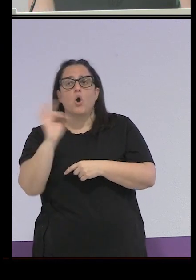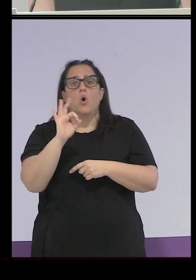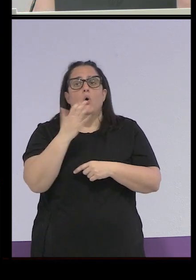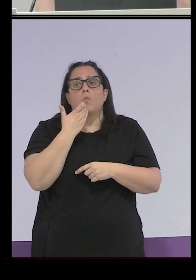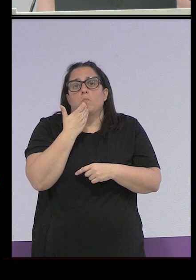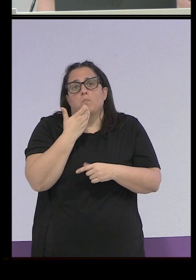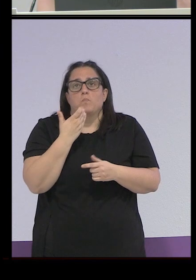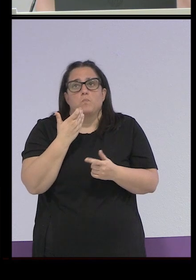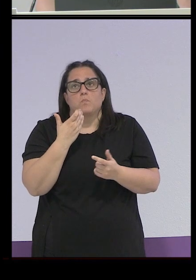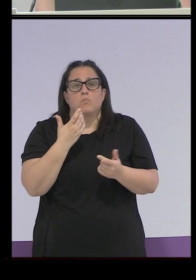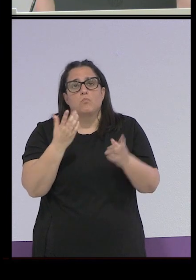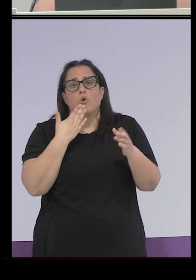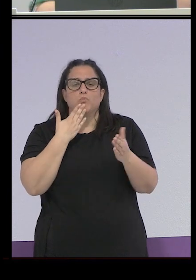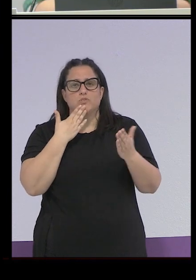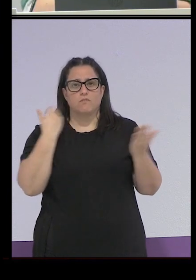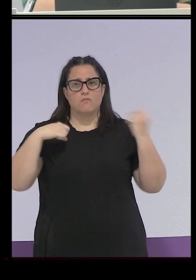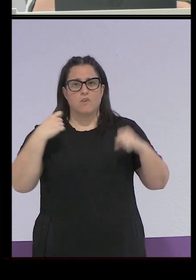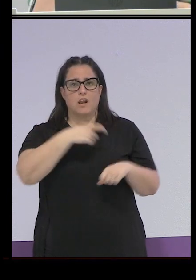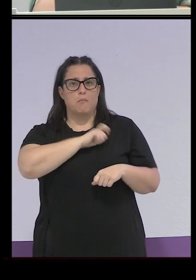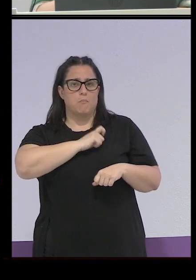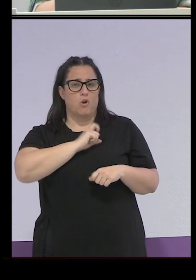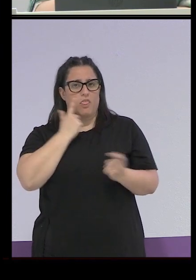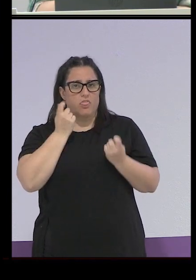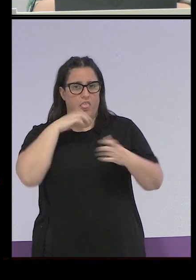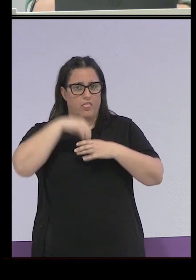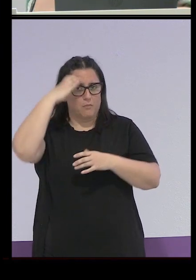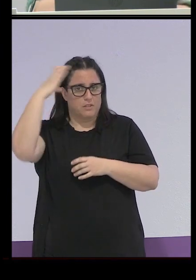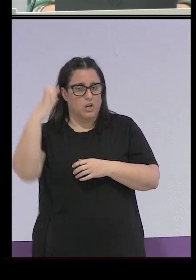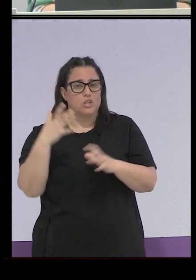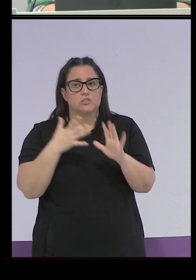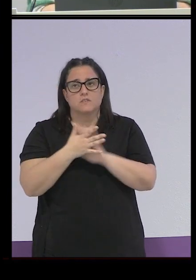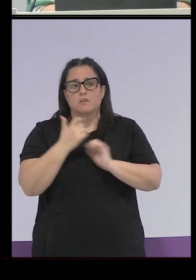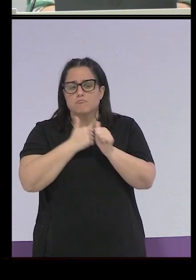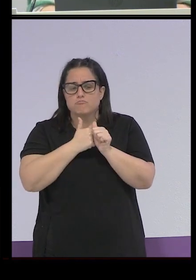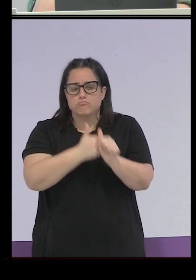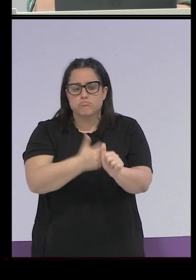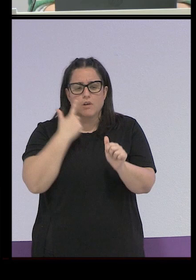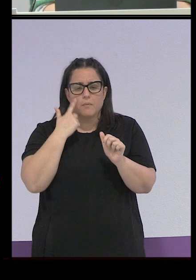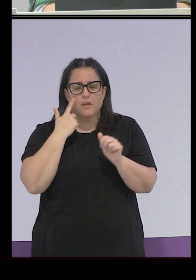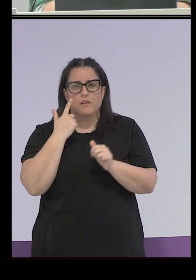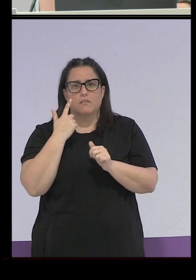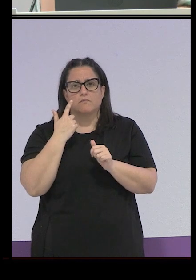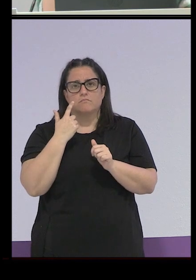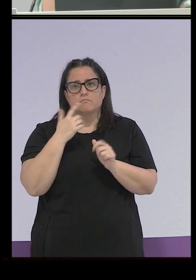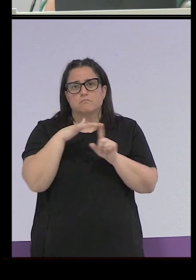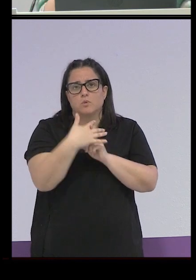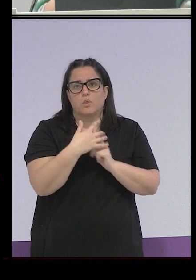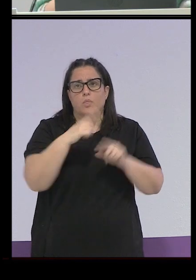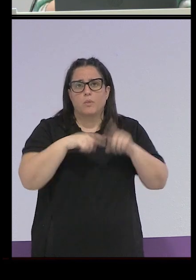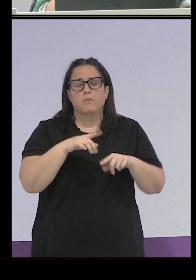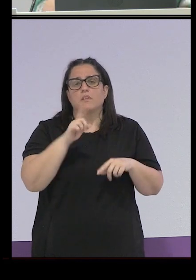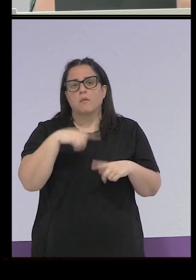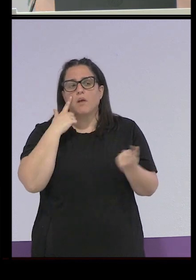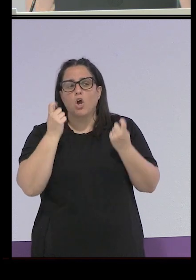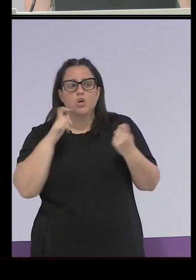policía del patronato por decirlo de alguna manera que no solo daba seguimiento a los casos sino que también por otro lado lo que hacían eran vigilar las zonas